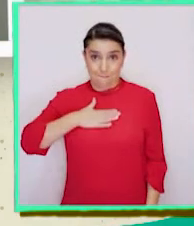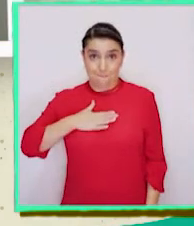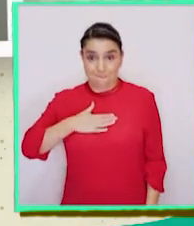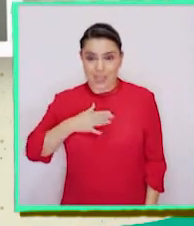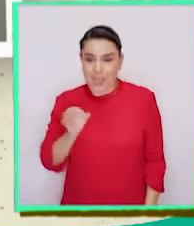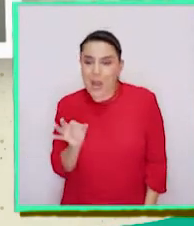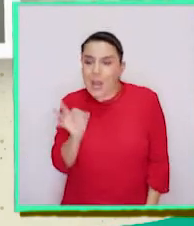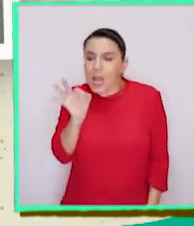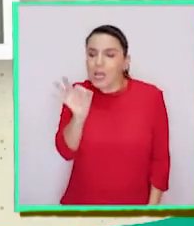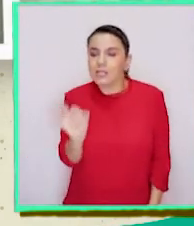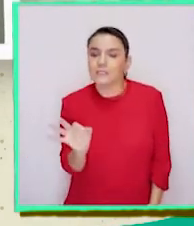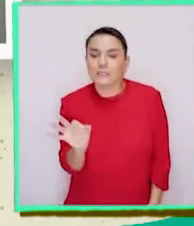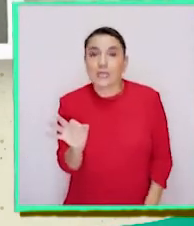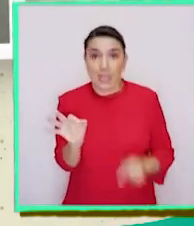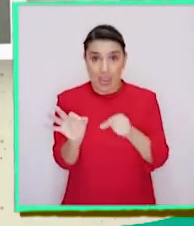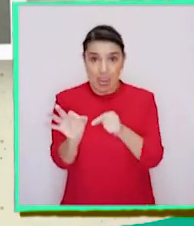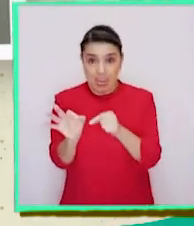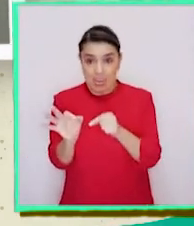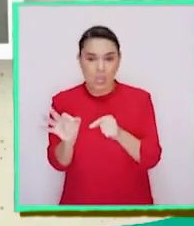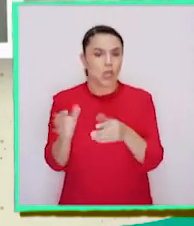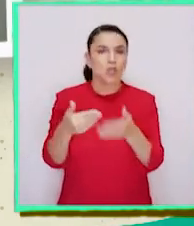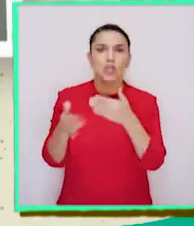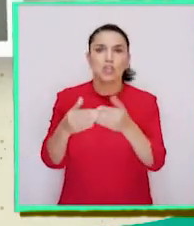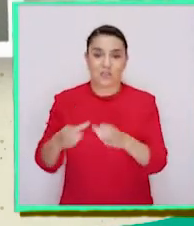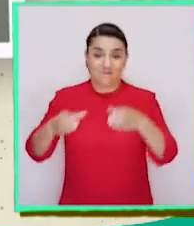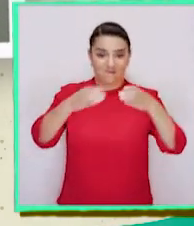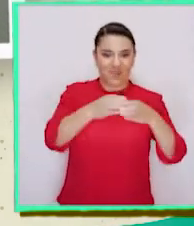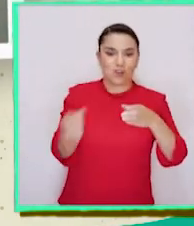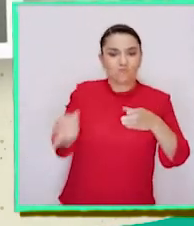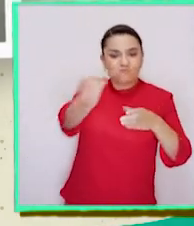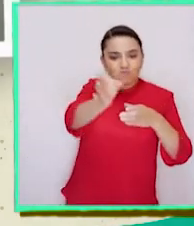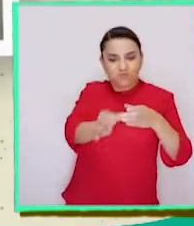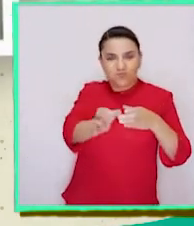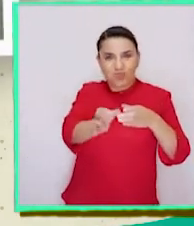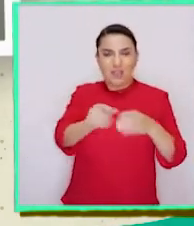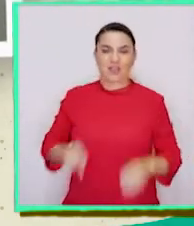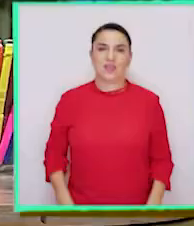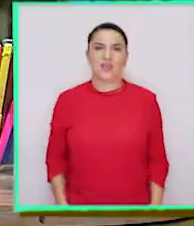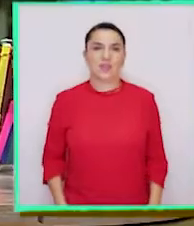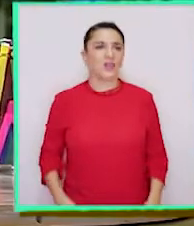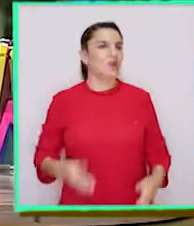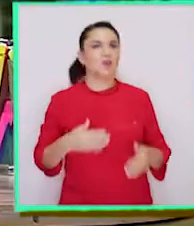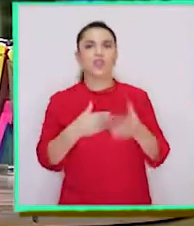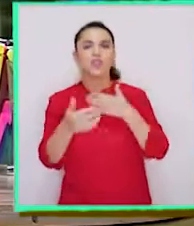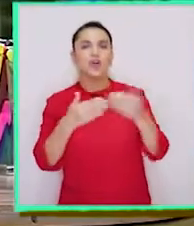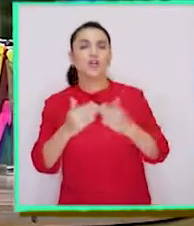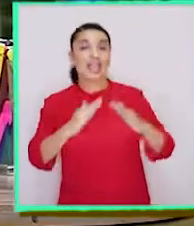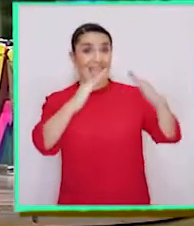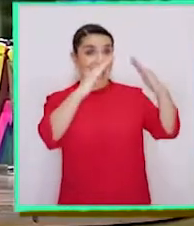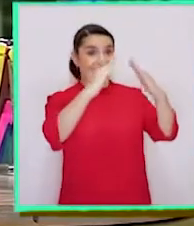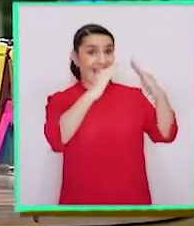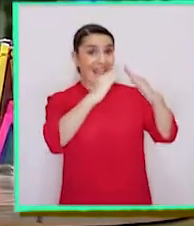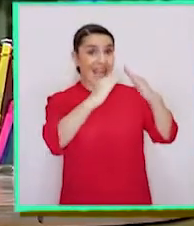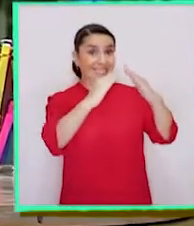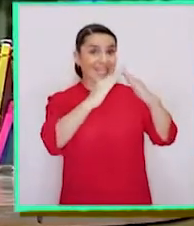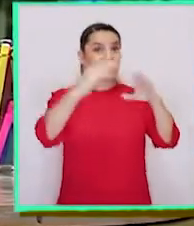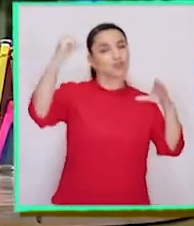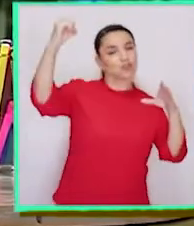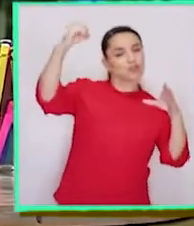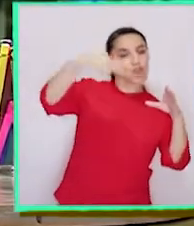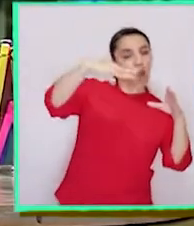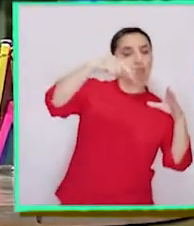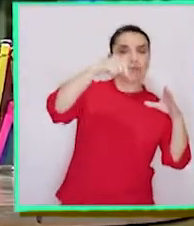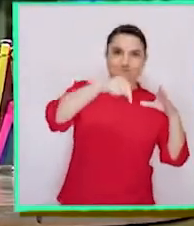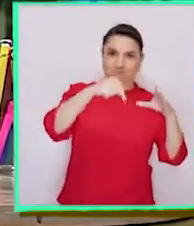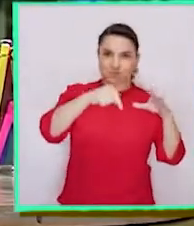lenteja recién puesta en el frasco. Recomiendan dejarlo en una zona de la casa en la que llegue un poco de